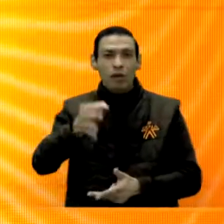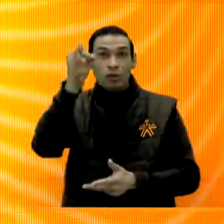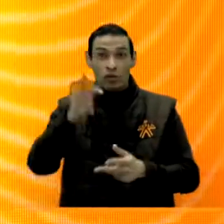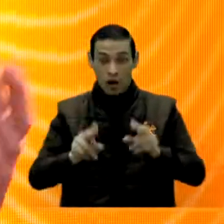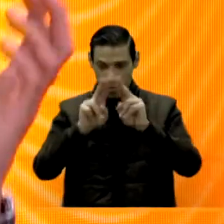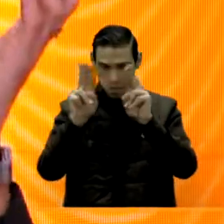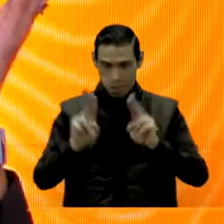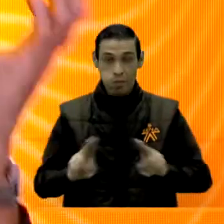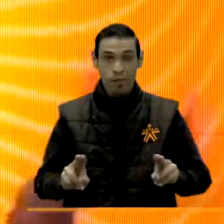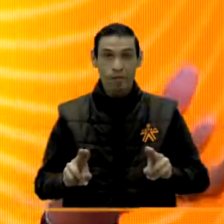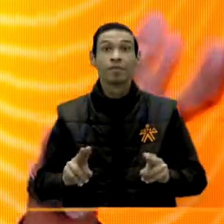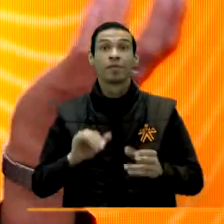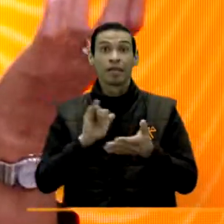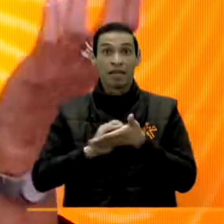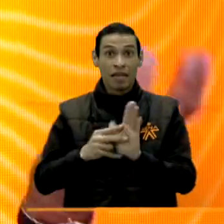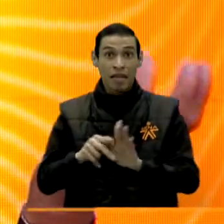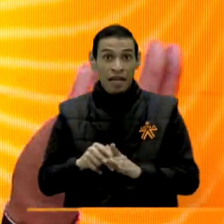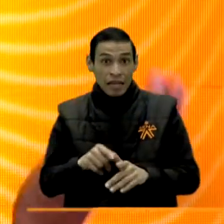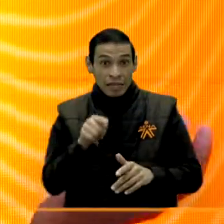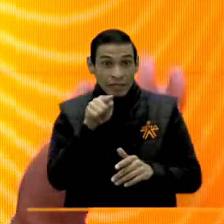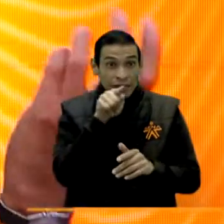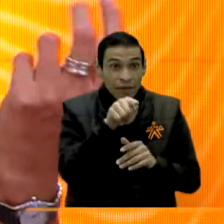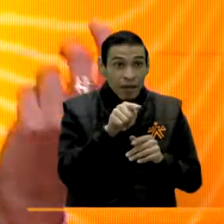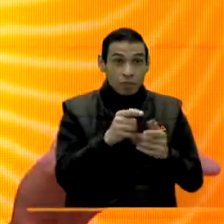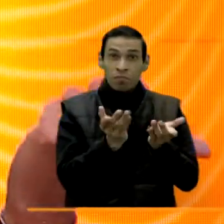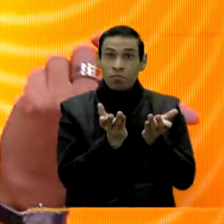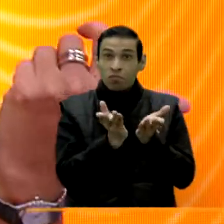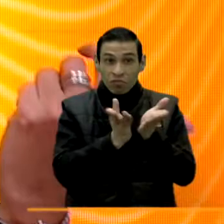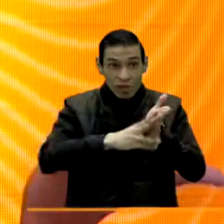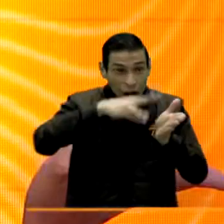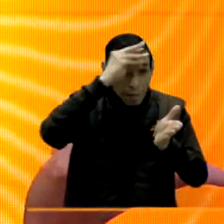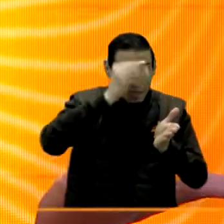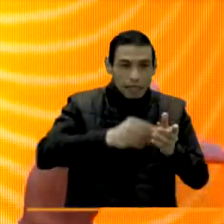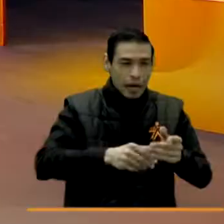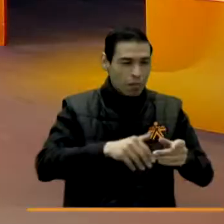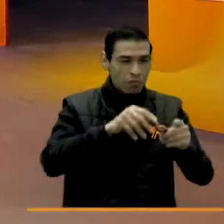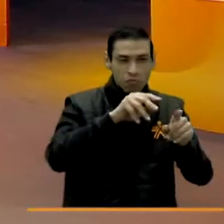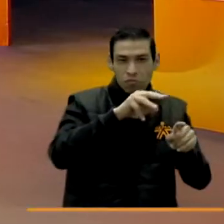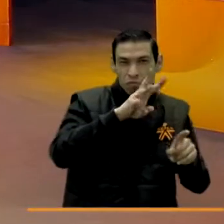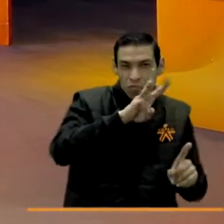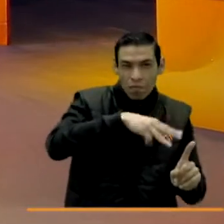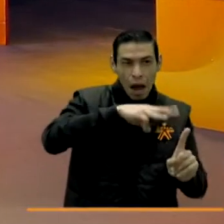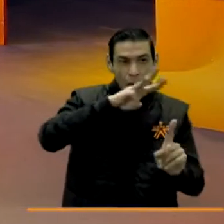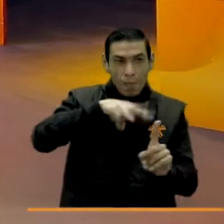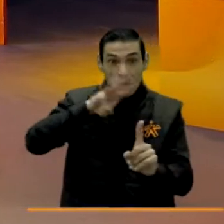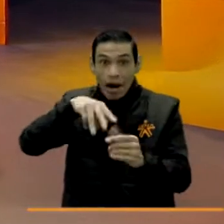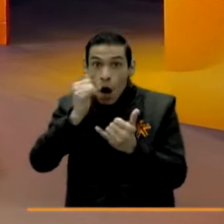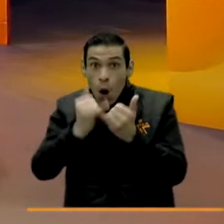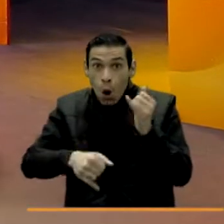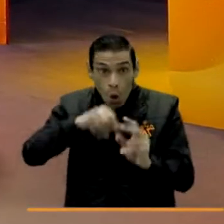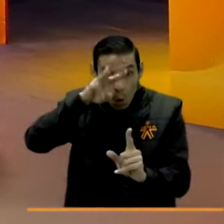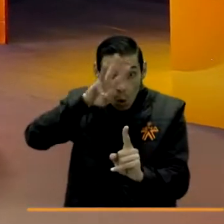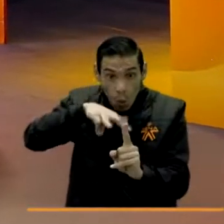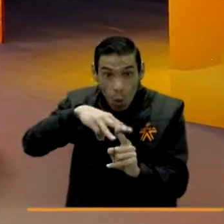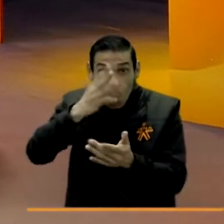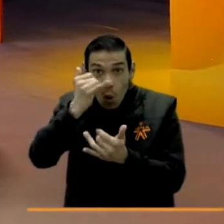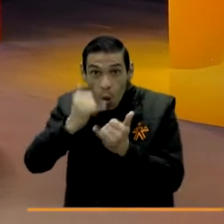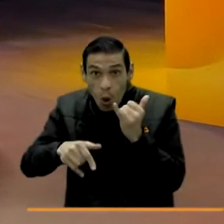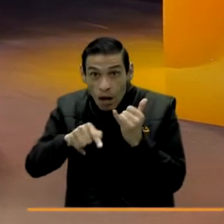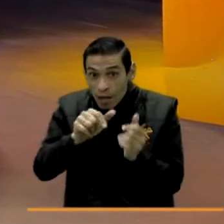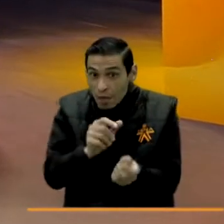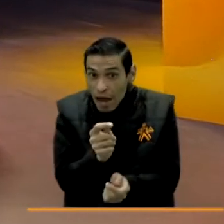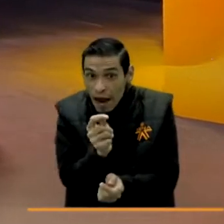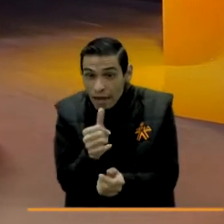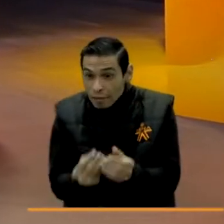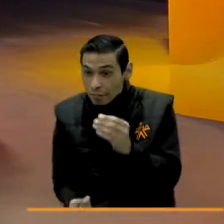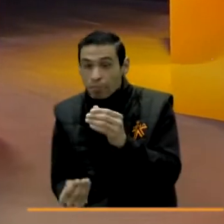¿Cuál es la apuesta? Que nuestros aprendices que están en el último trimestre de su etapa lectiva, están a punto de entrar